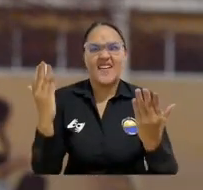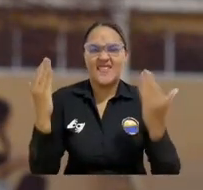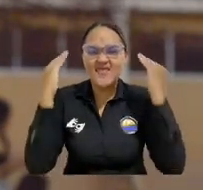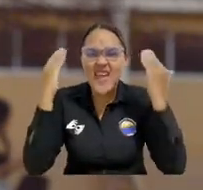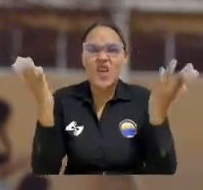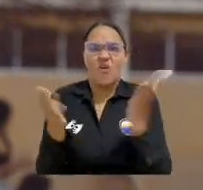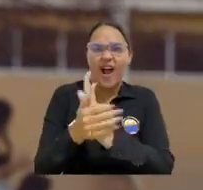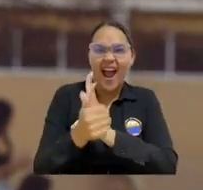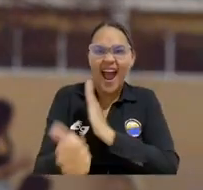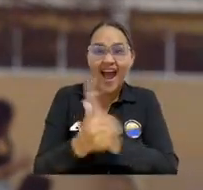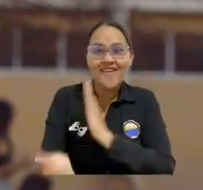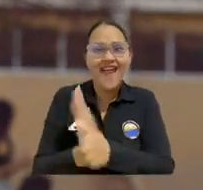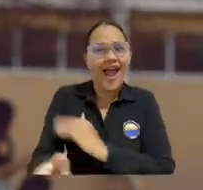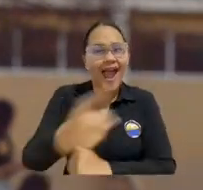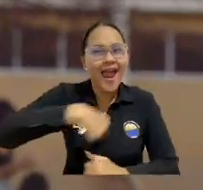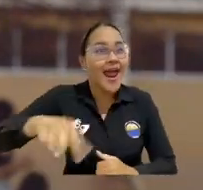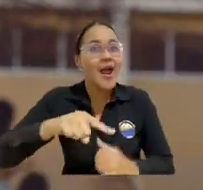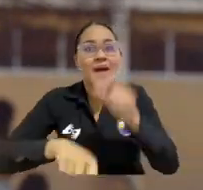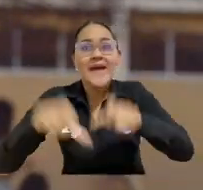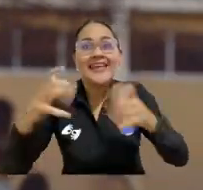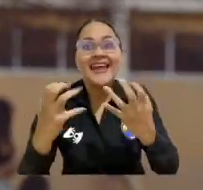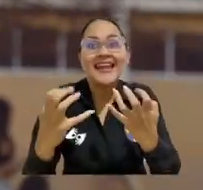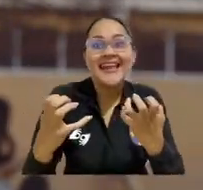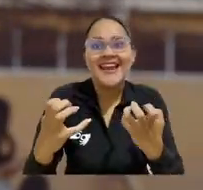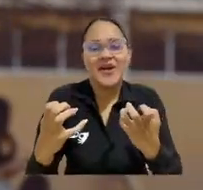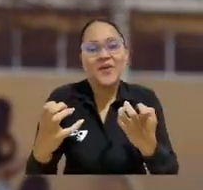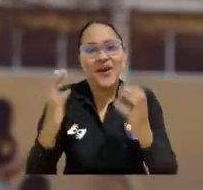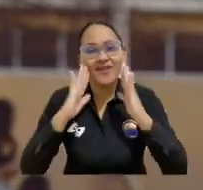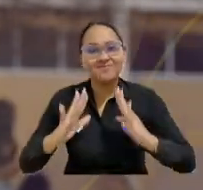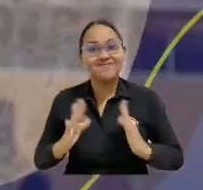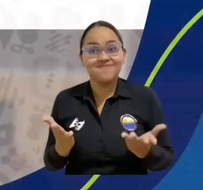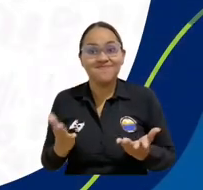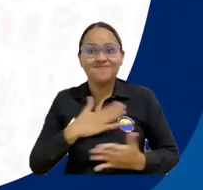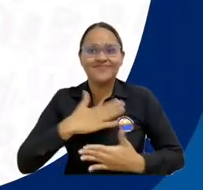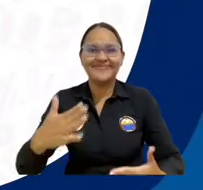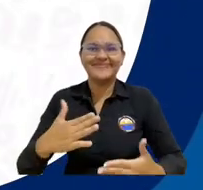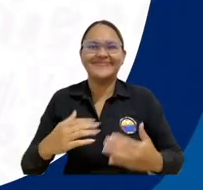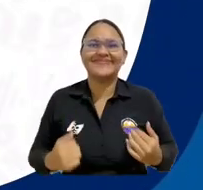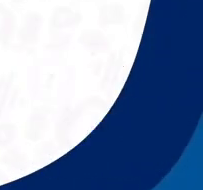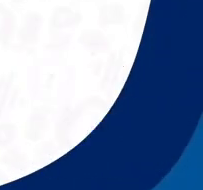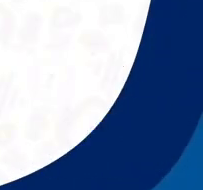que la gente te busque por lo que sabes y sepas posicionar tus talentos y tu marca personal.